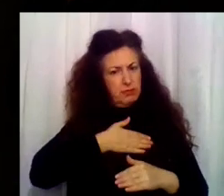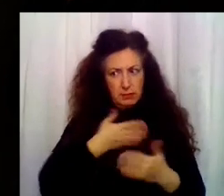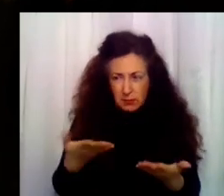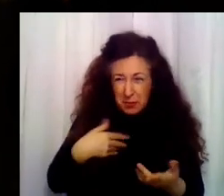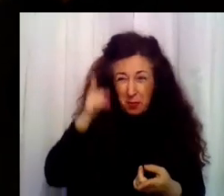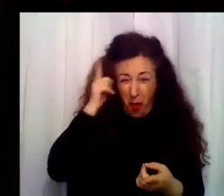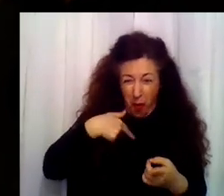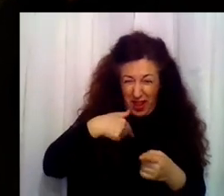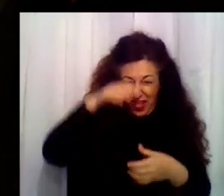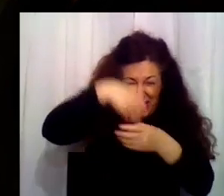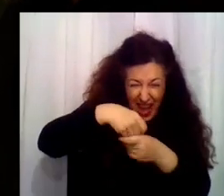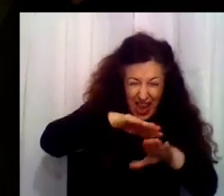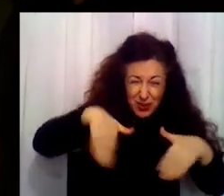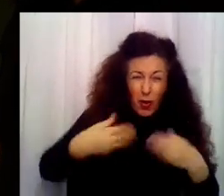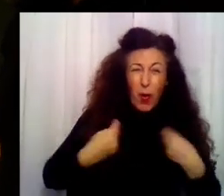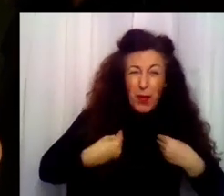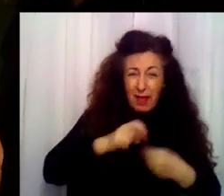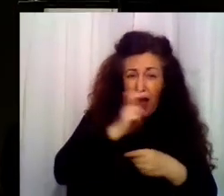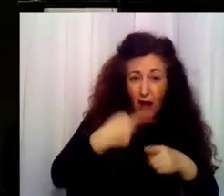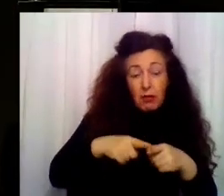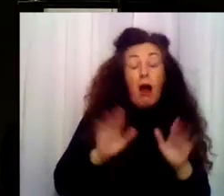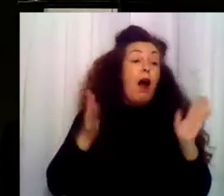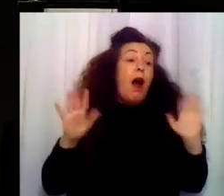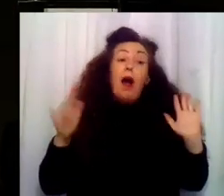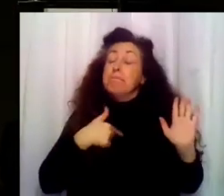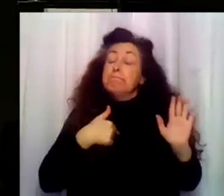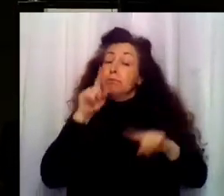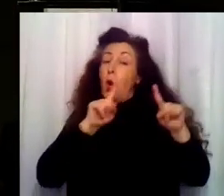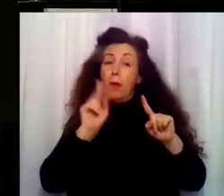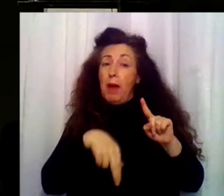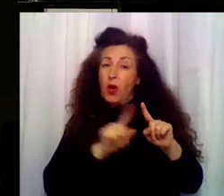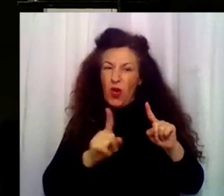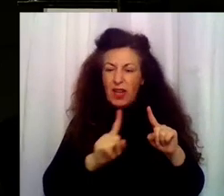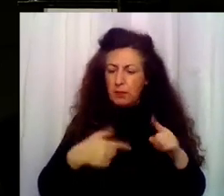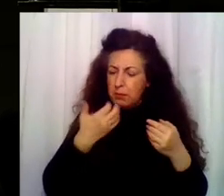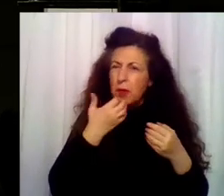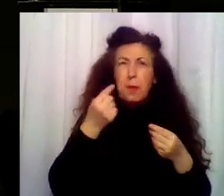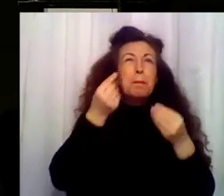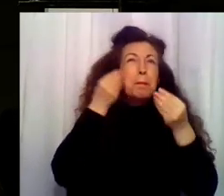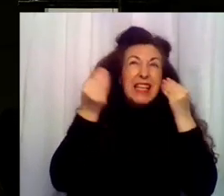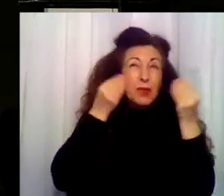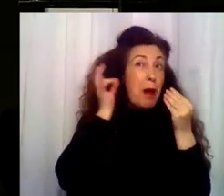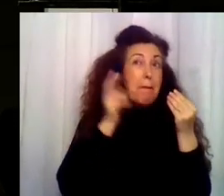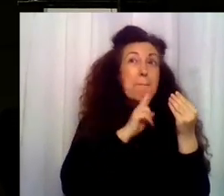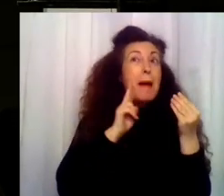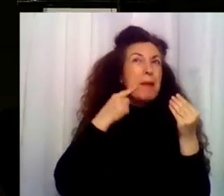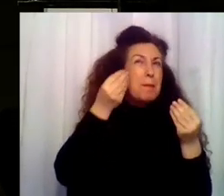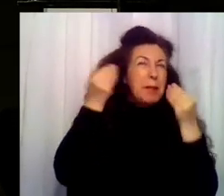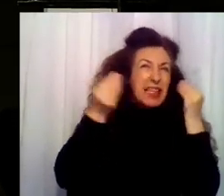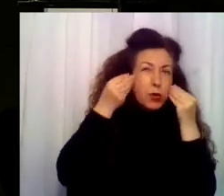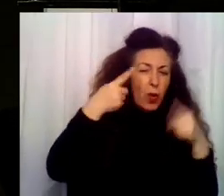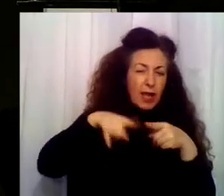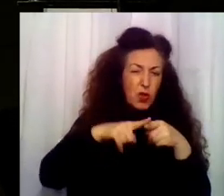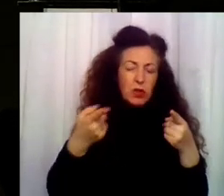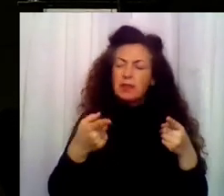vida entera en él. Como comprenderá, eso no es cosa mía. ¿Y la bolsa de aseo? No, no. ¿Las pinturas? Ya, déjelo todo aquí. Mañana